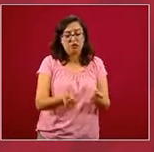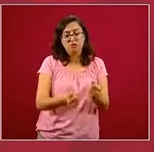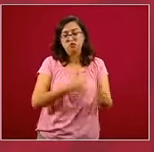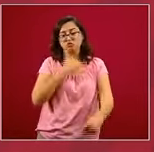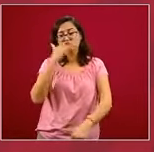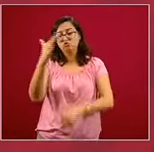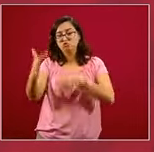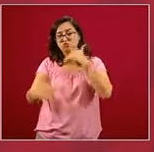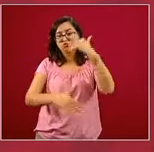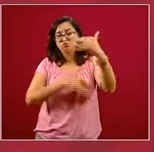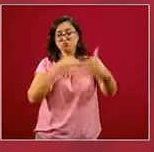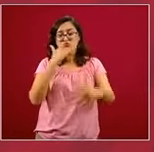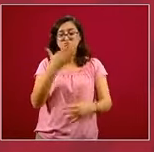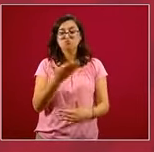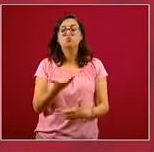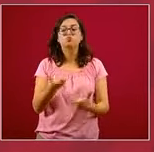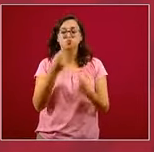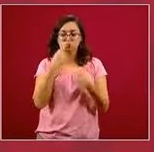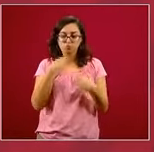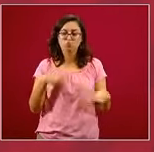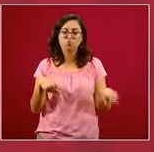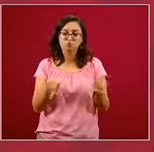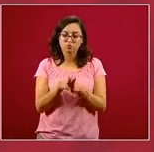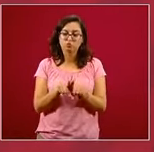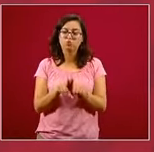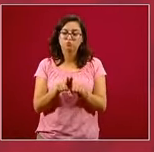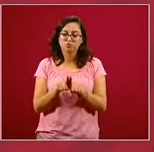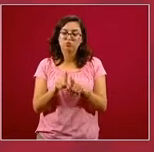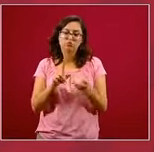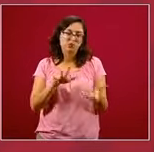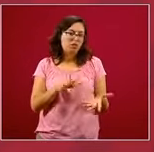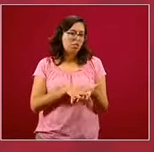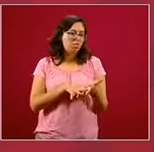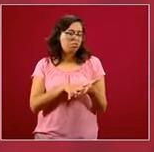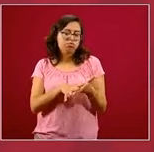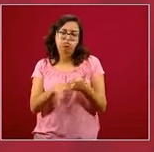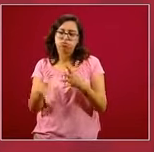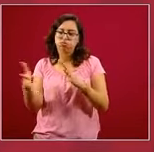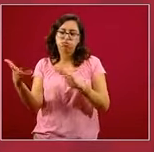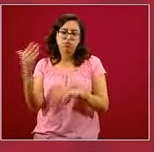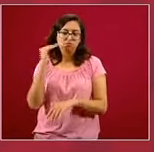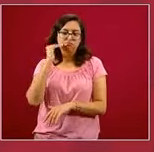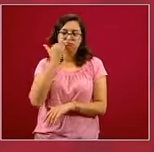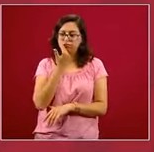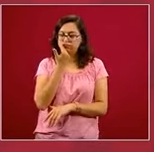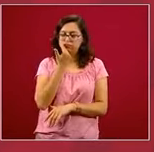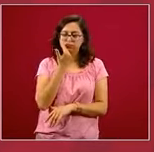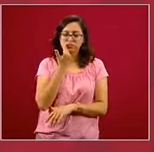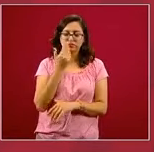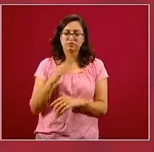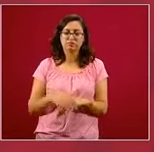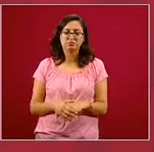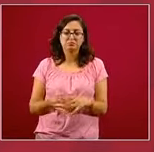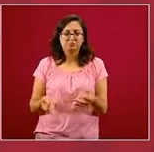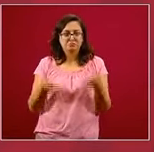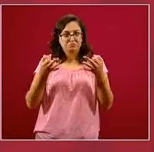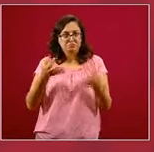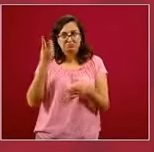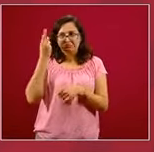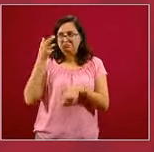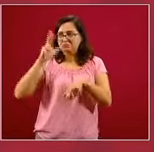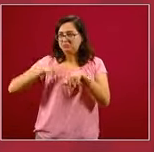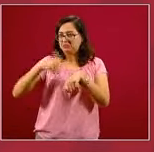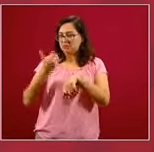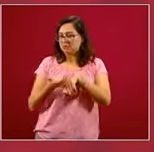corrupción, pues también hubo distorsiones del ejercicio de esas funciones de rectoría y de